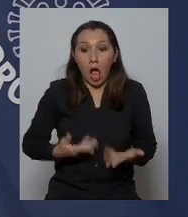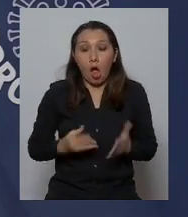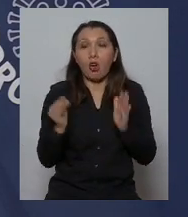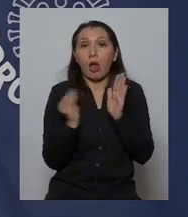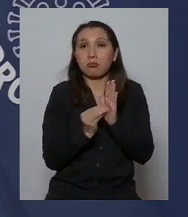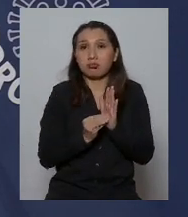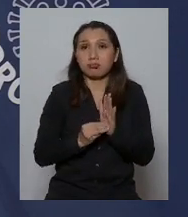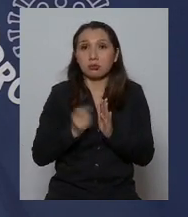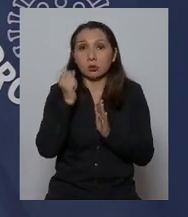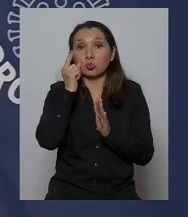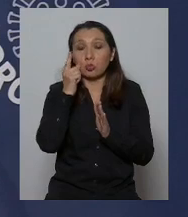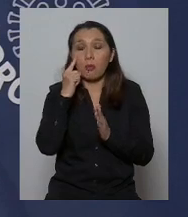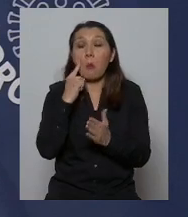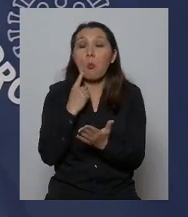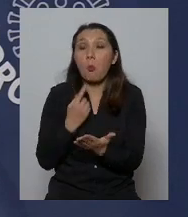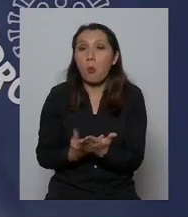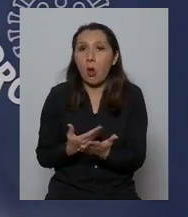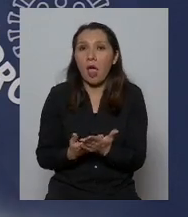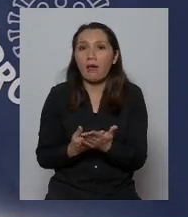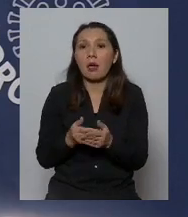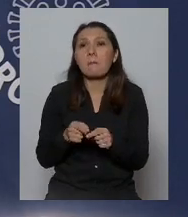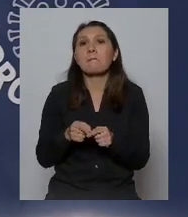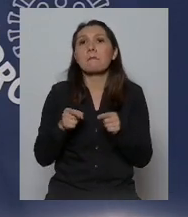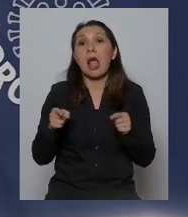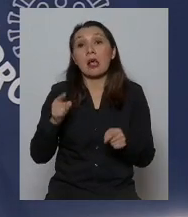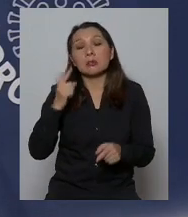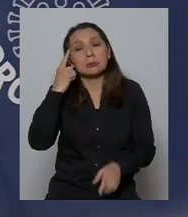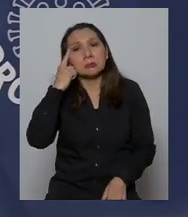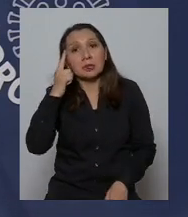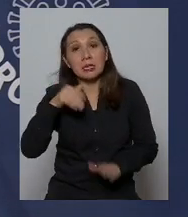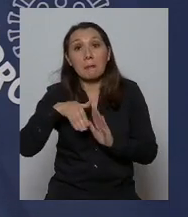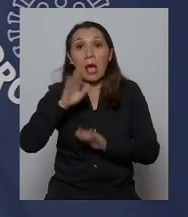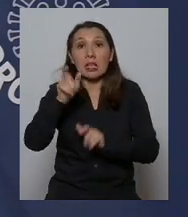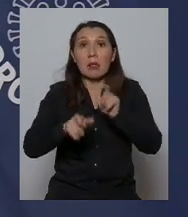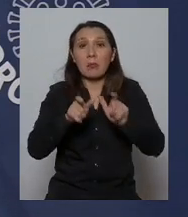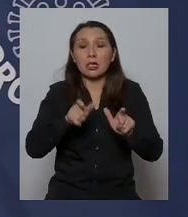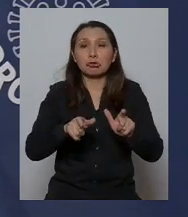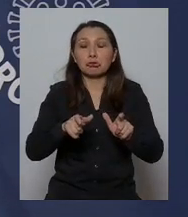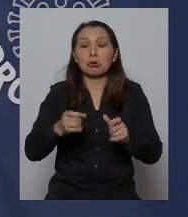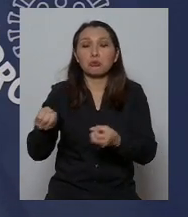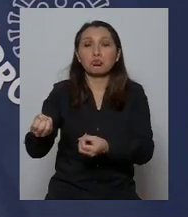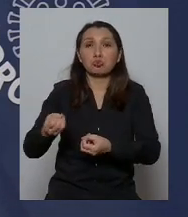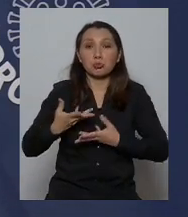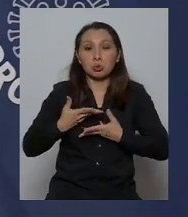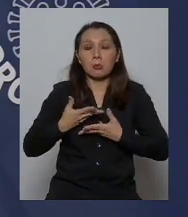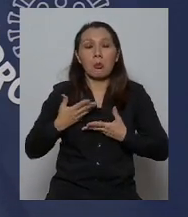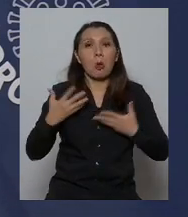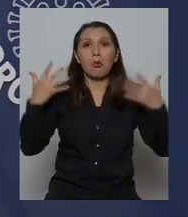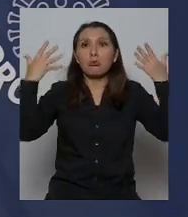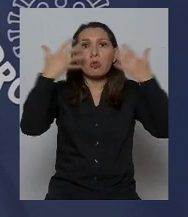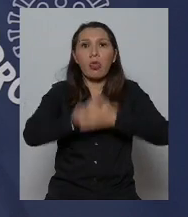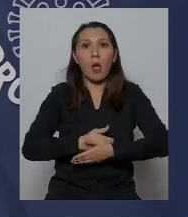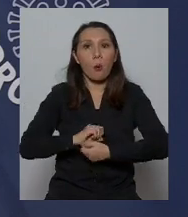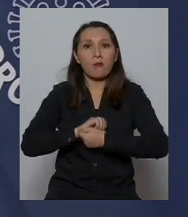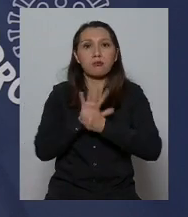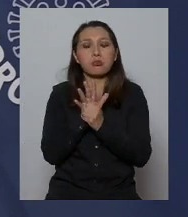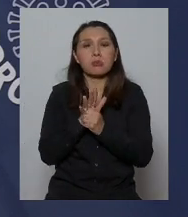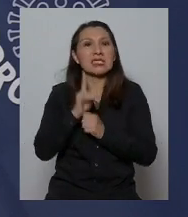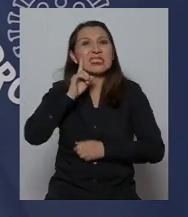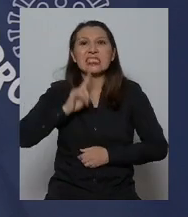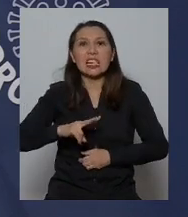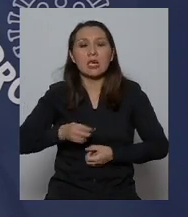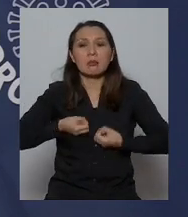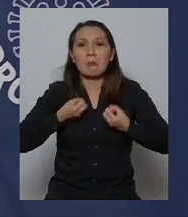ahora al comprobarse o al extenderse esta idea de que la mayoría de las personas hace una enfermedad